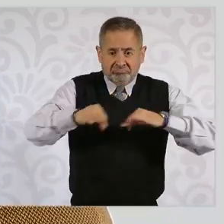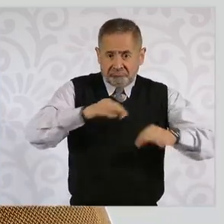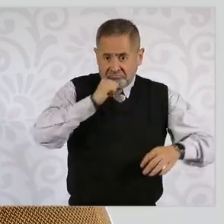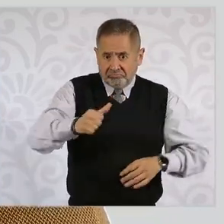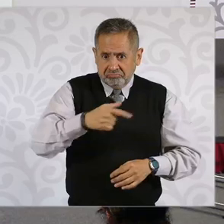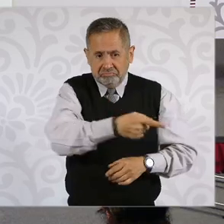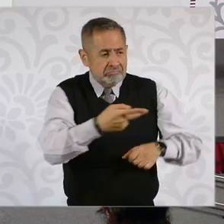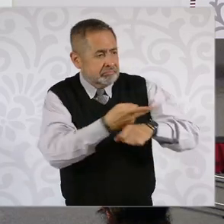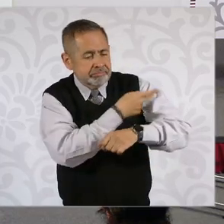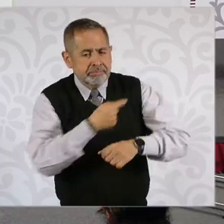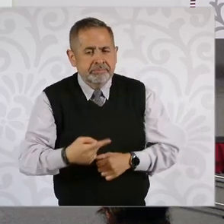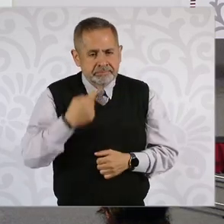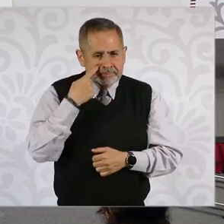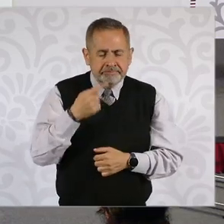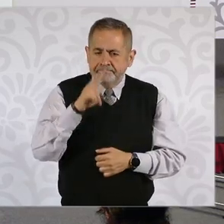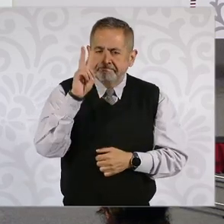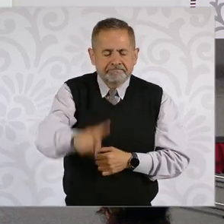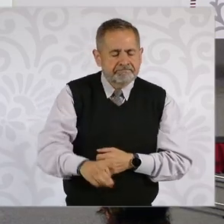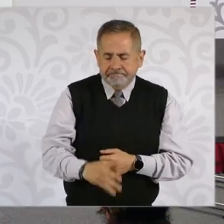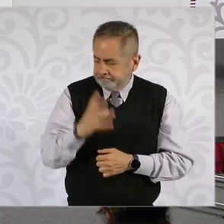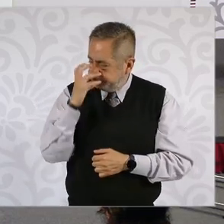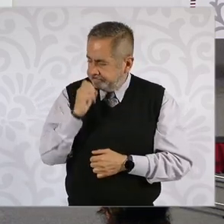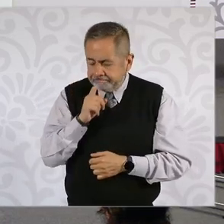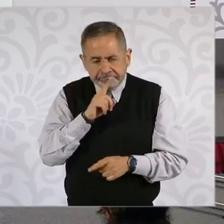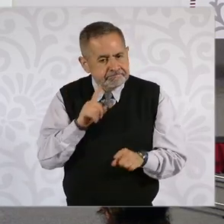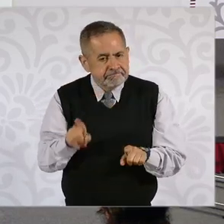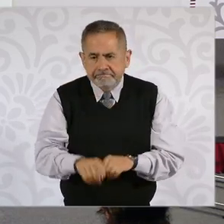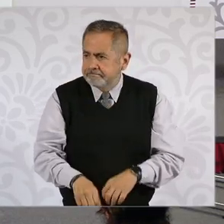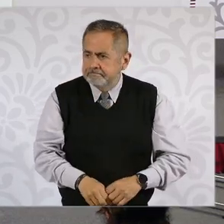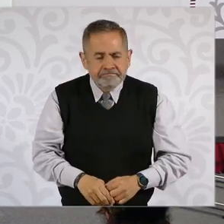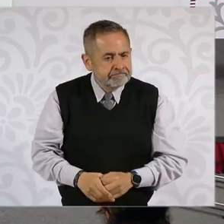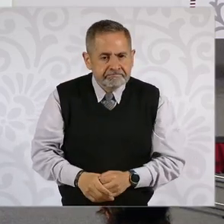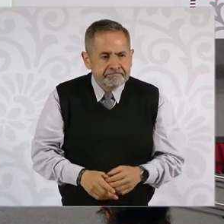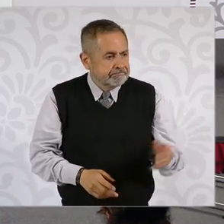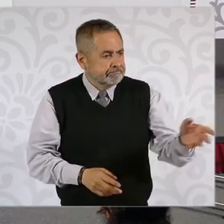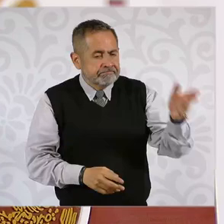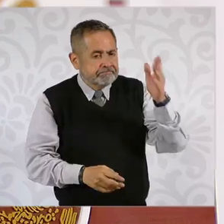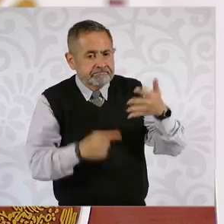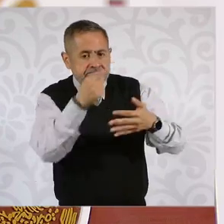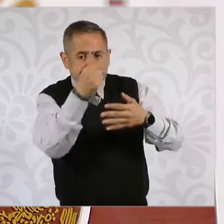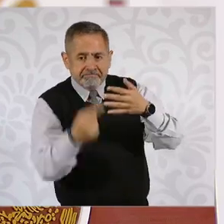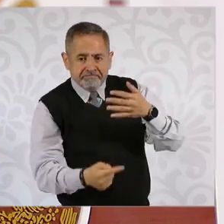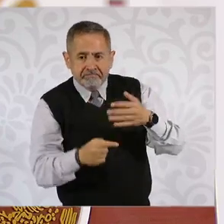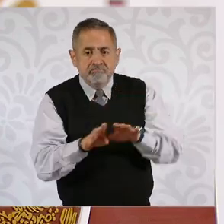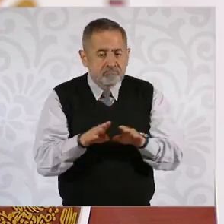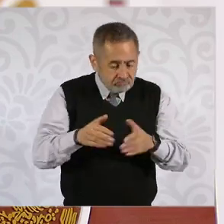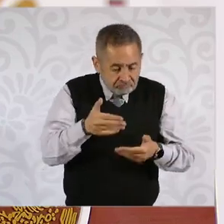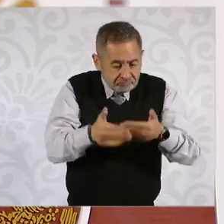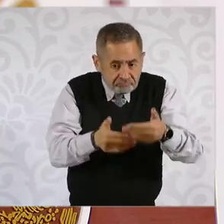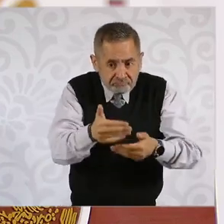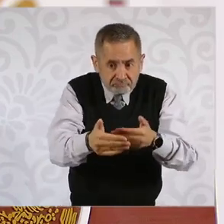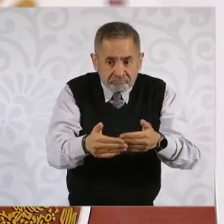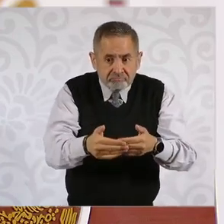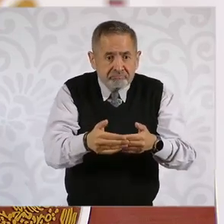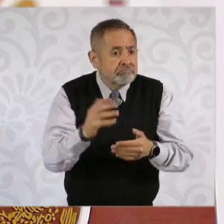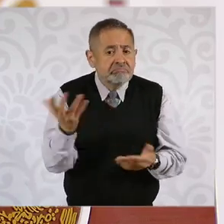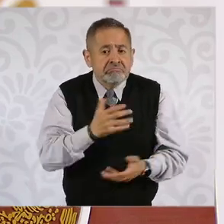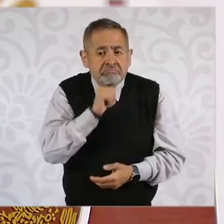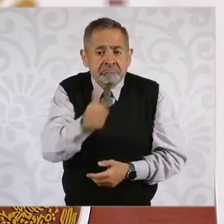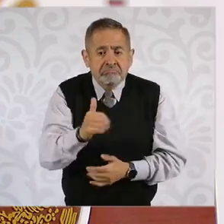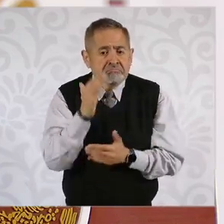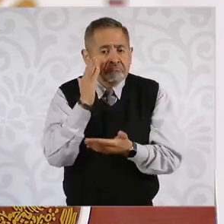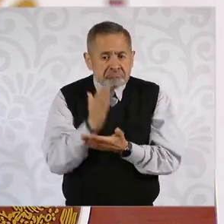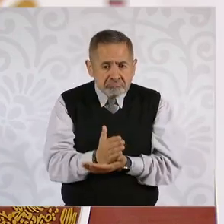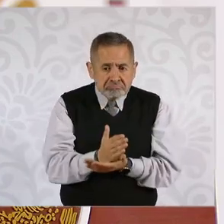Es pertinente señalar el estatus de todos estos procedimientos no celebrados